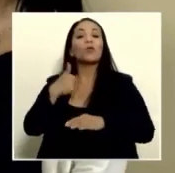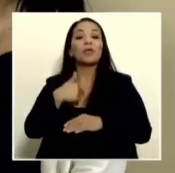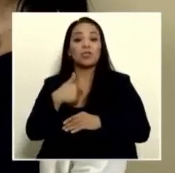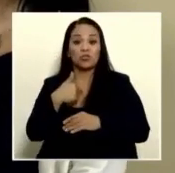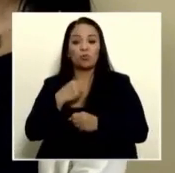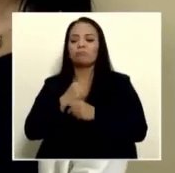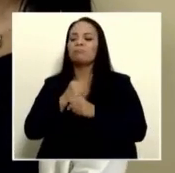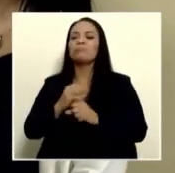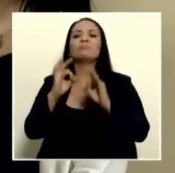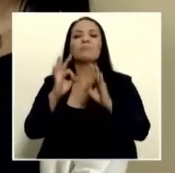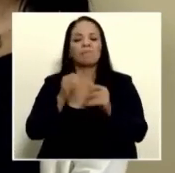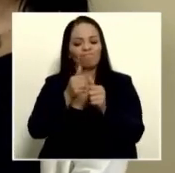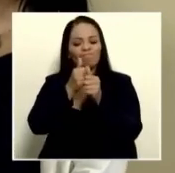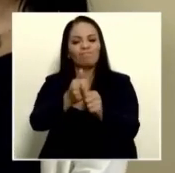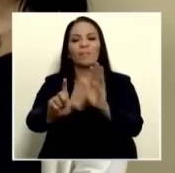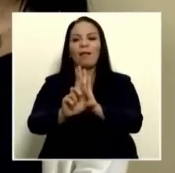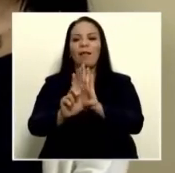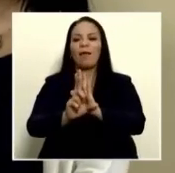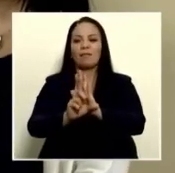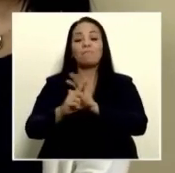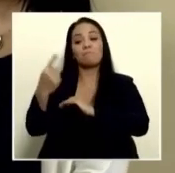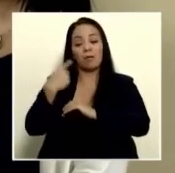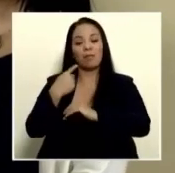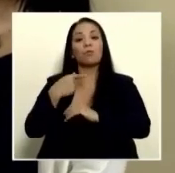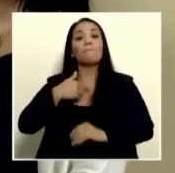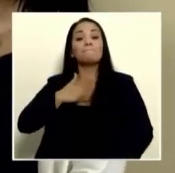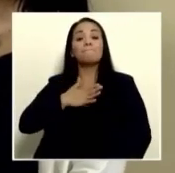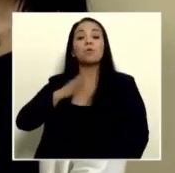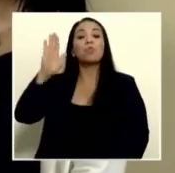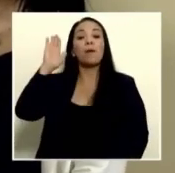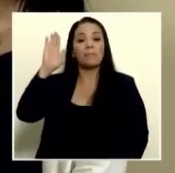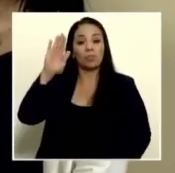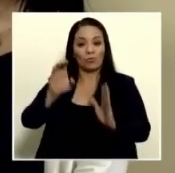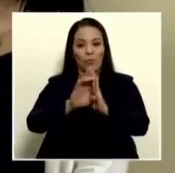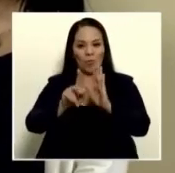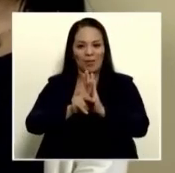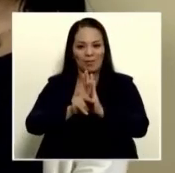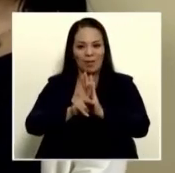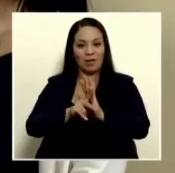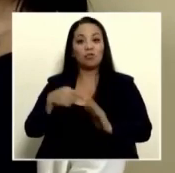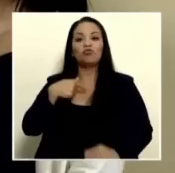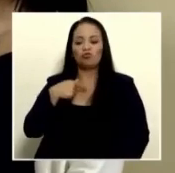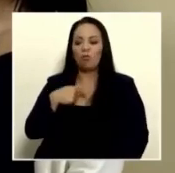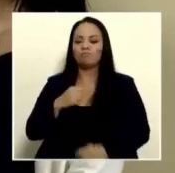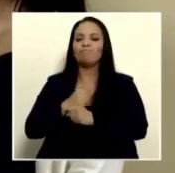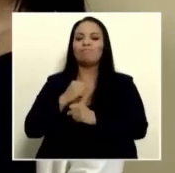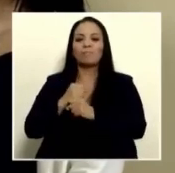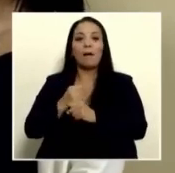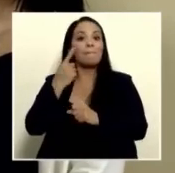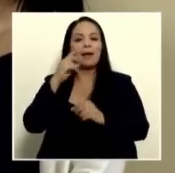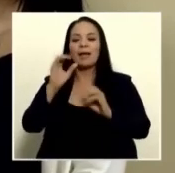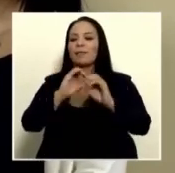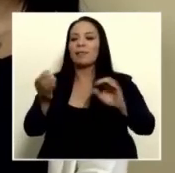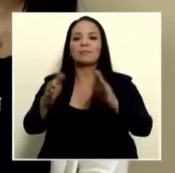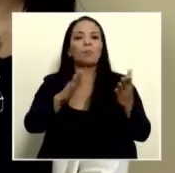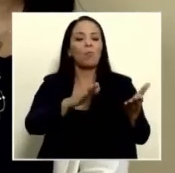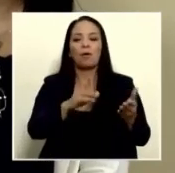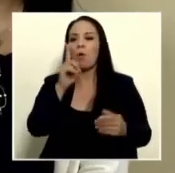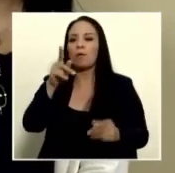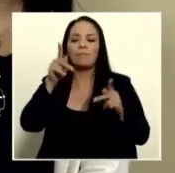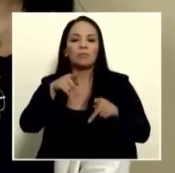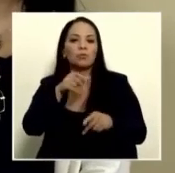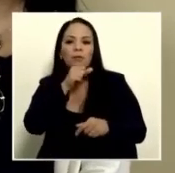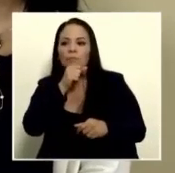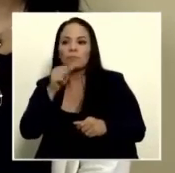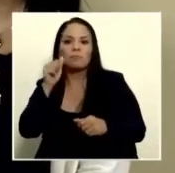mandato de acuerdo a la ley y sobre todo mi juramento constitucional no se muera una niña un anciano por falta de una